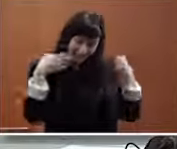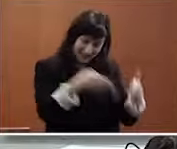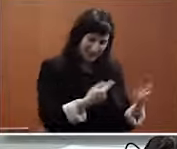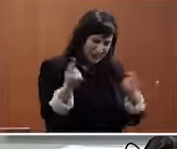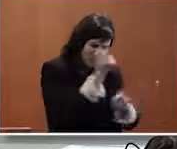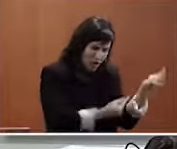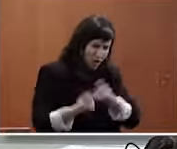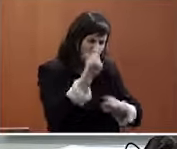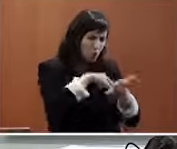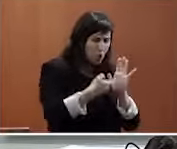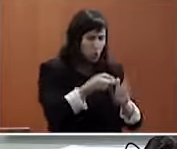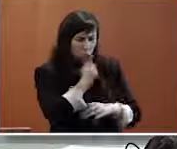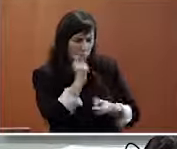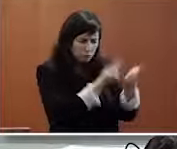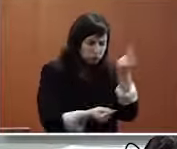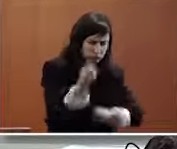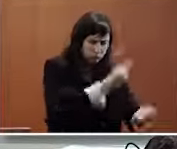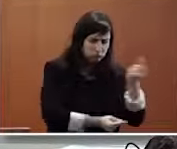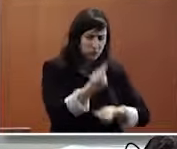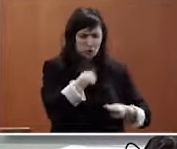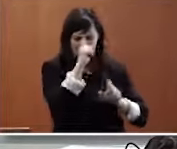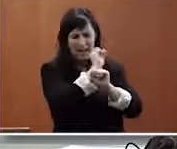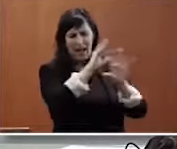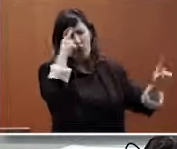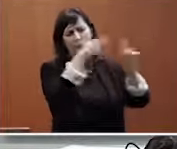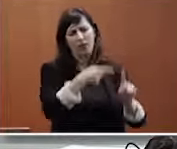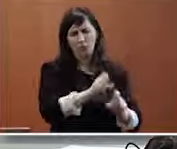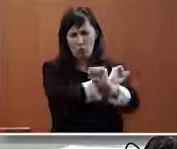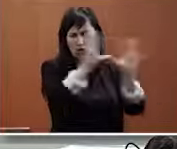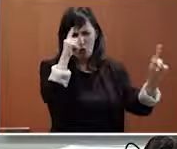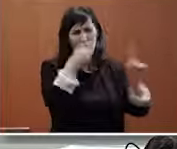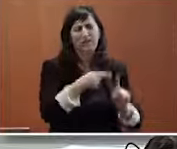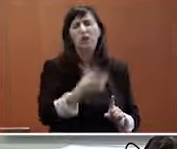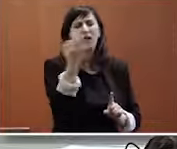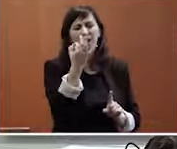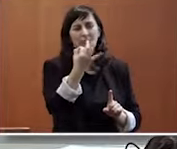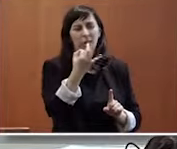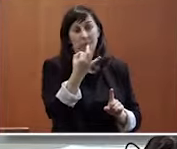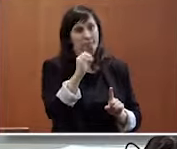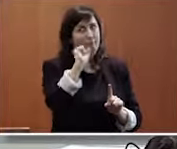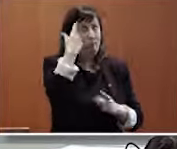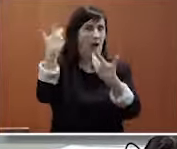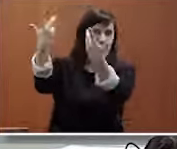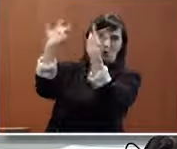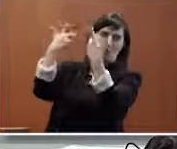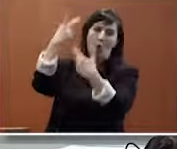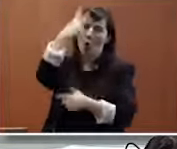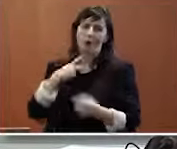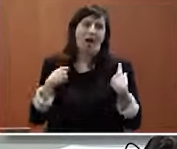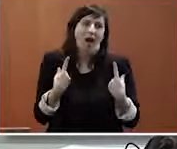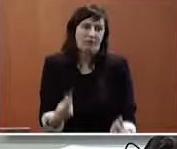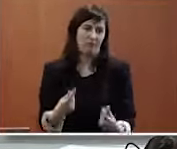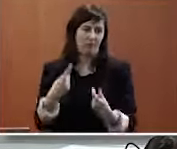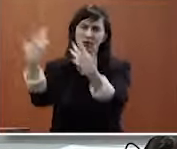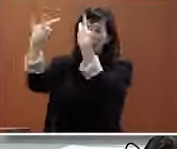diseño do proxecto teníamos claras varias cosas unha de ellas é a necesidade do asesoramiento da ONCE sobre todo